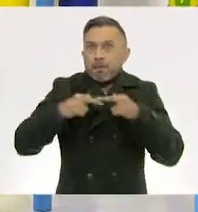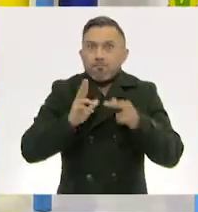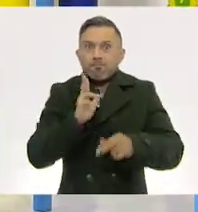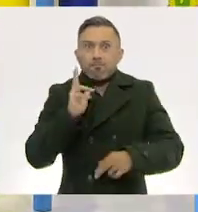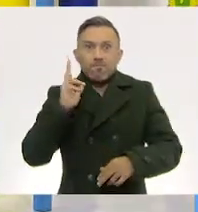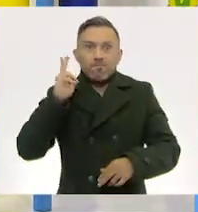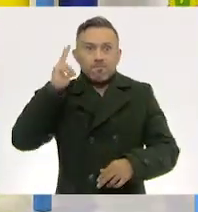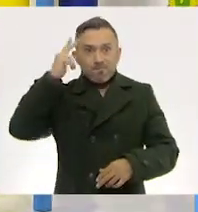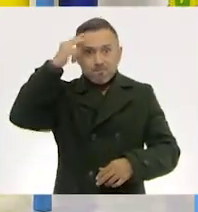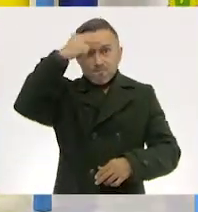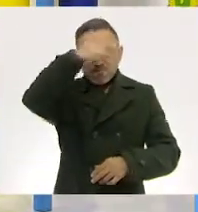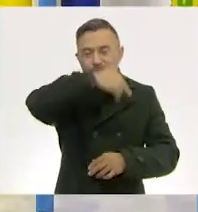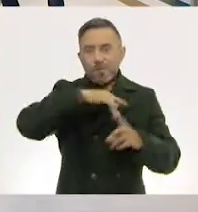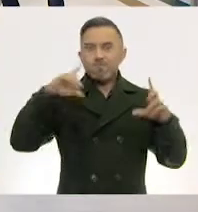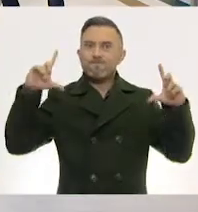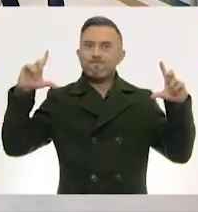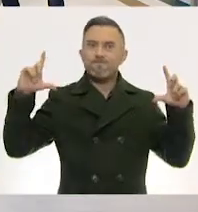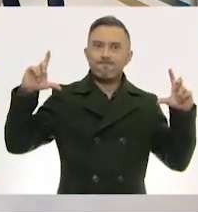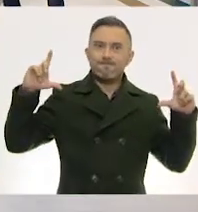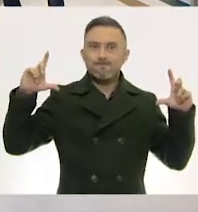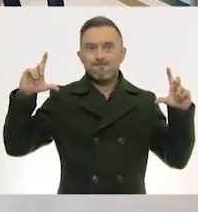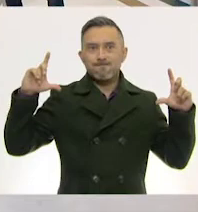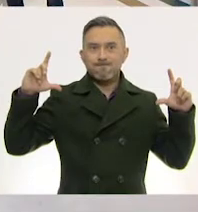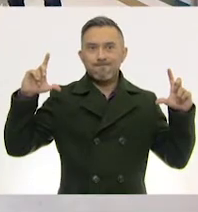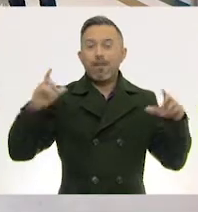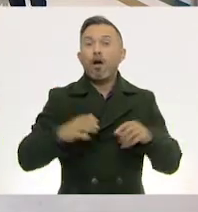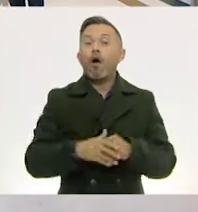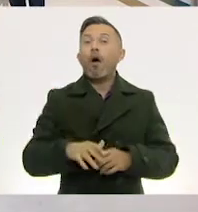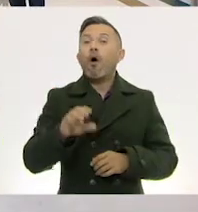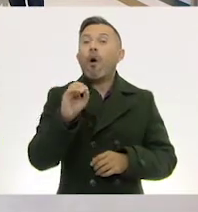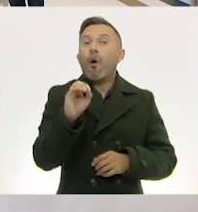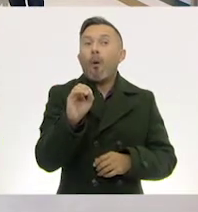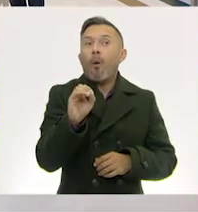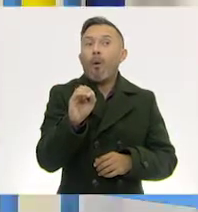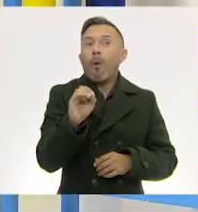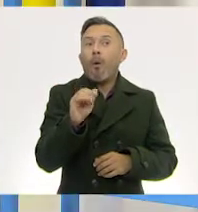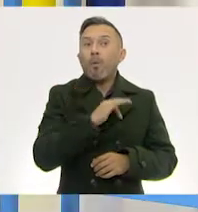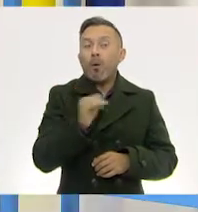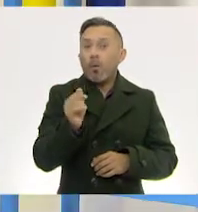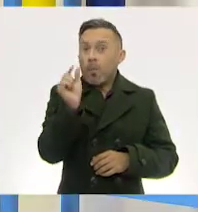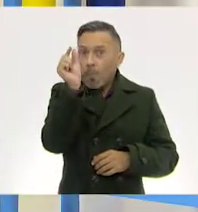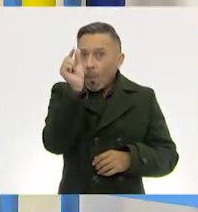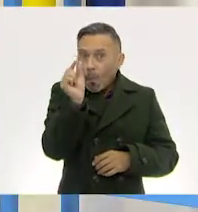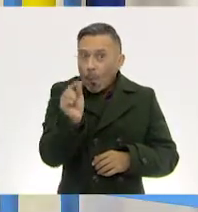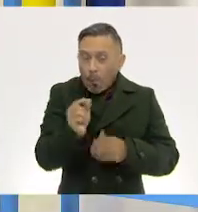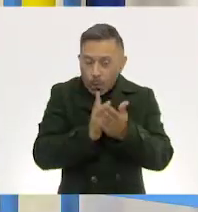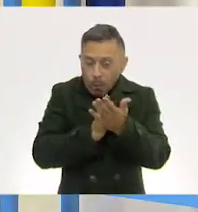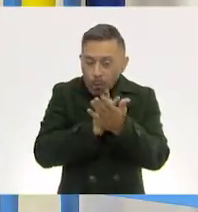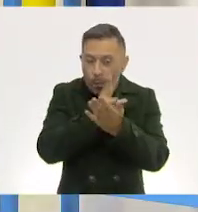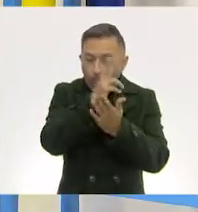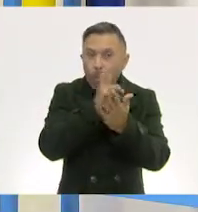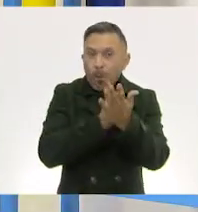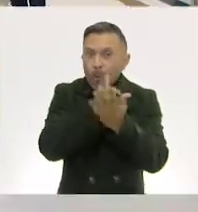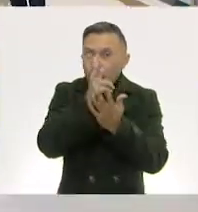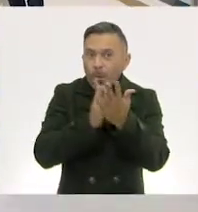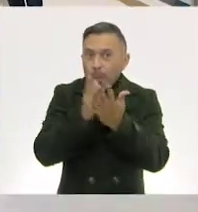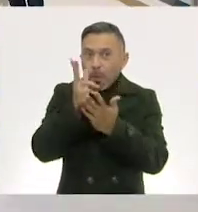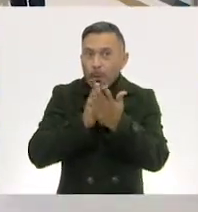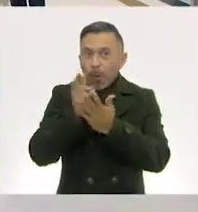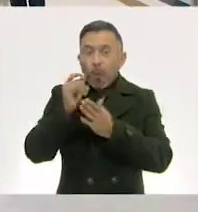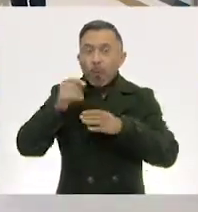un círculo. O a lo mejor... O una tirita. O una tirita, exactamente. O muchas tiritas de esas que ocupan.